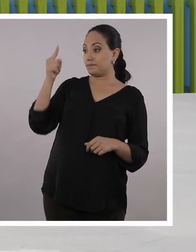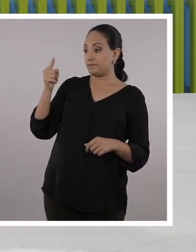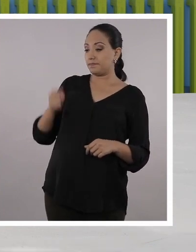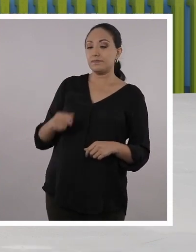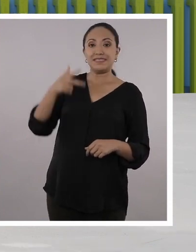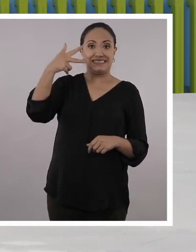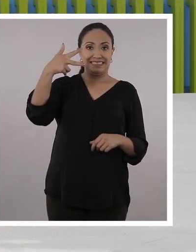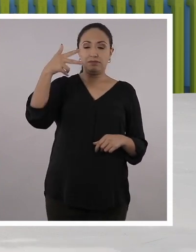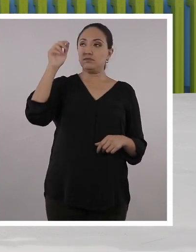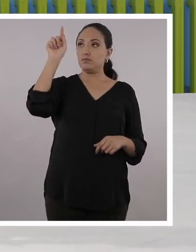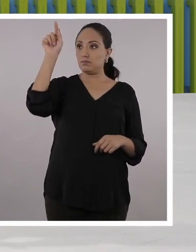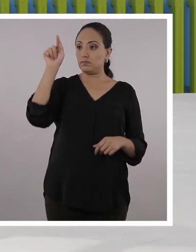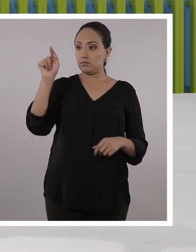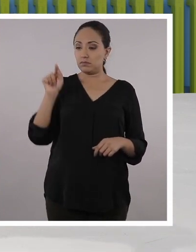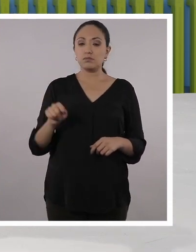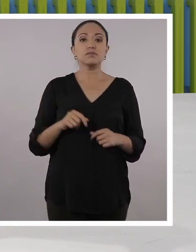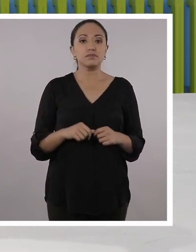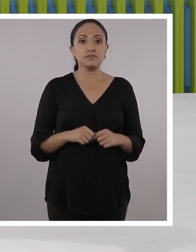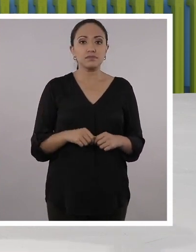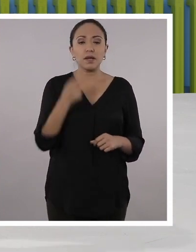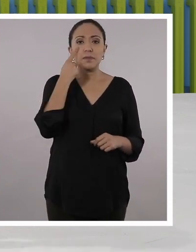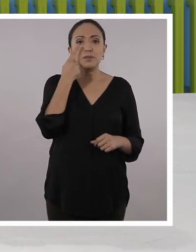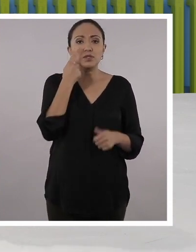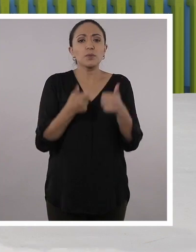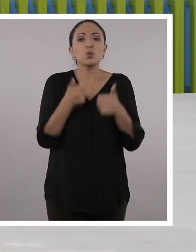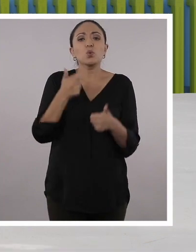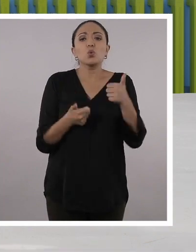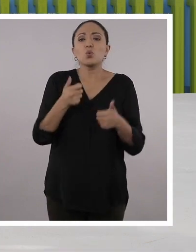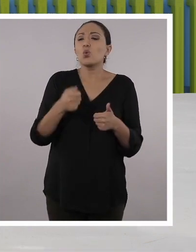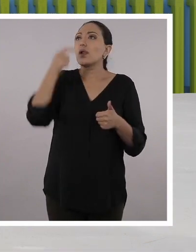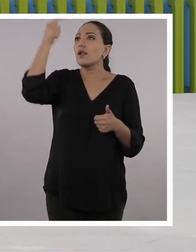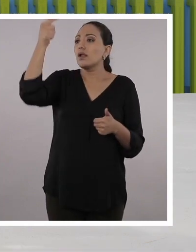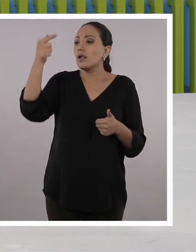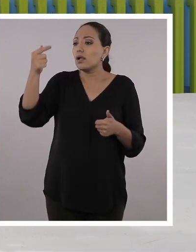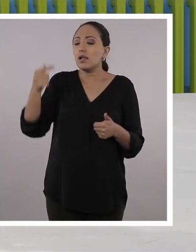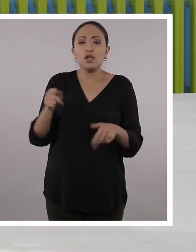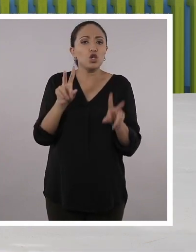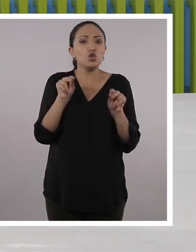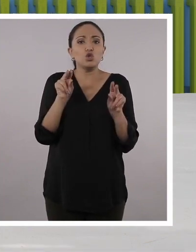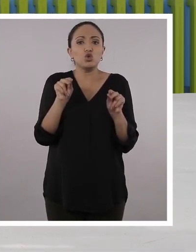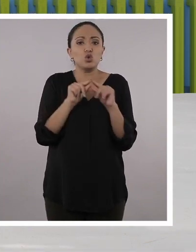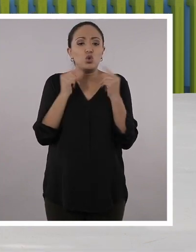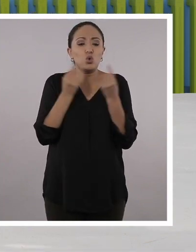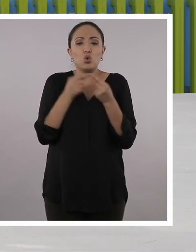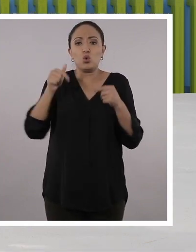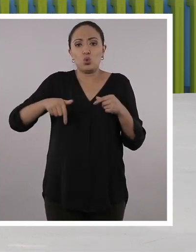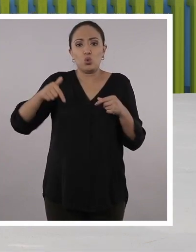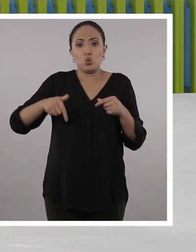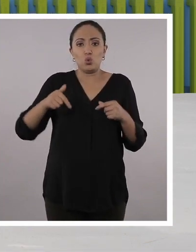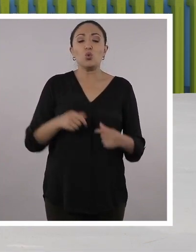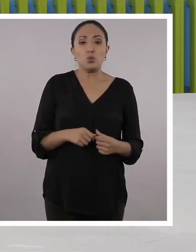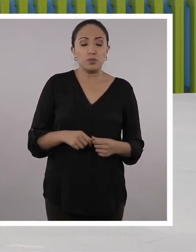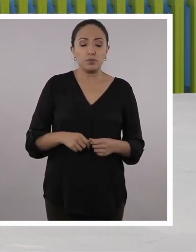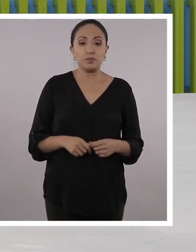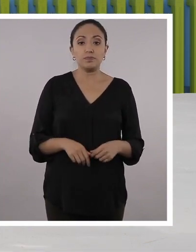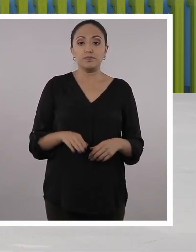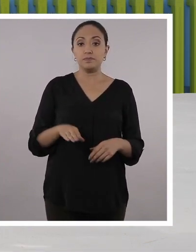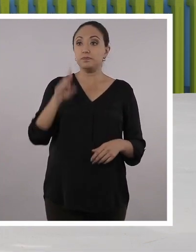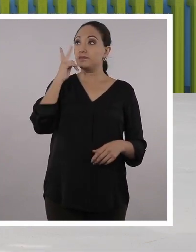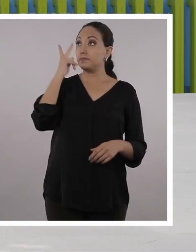tenemos nuestro tercer grupo de palabras. Vamos a identificar cuál no pertenece al grupo de las palabras esdrújulas.